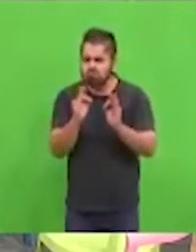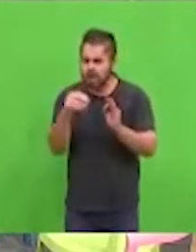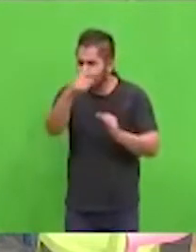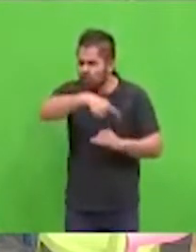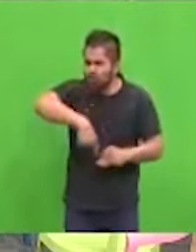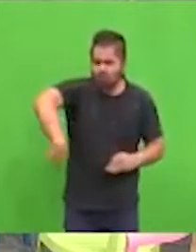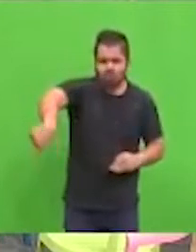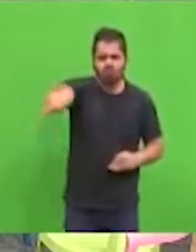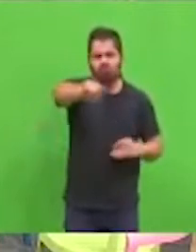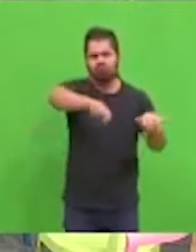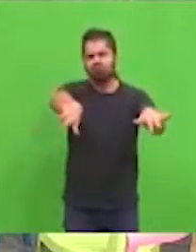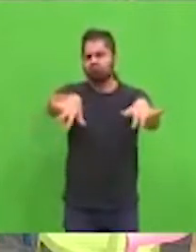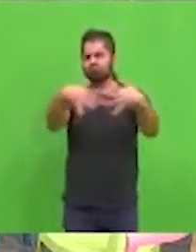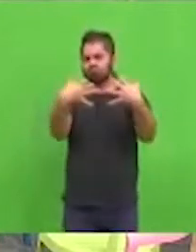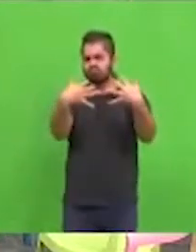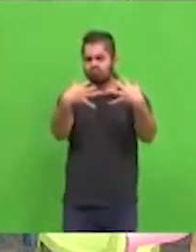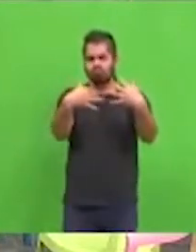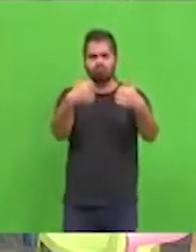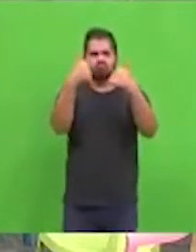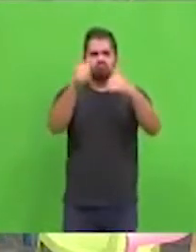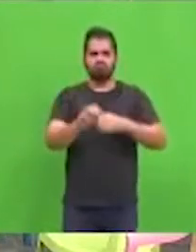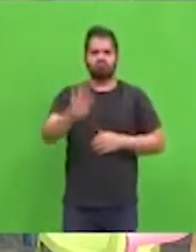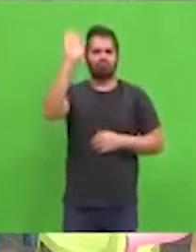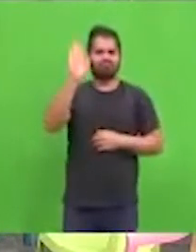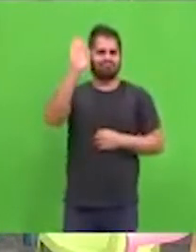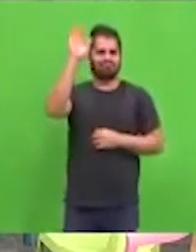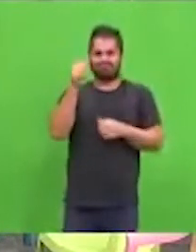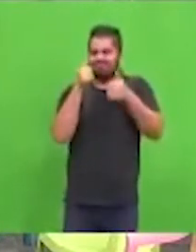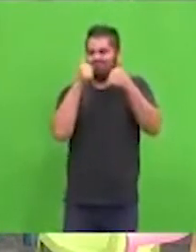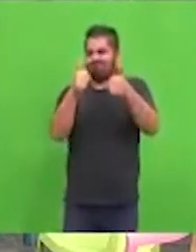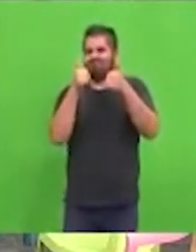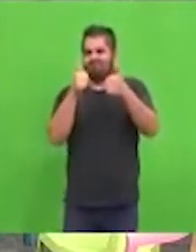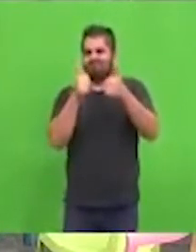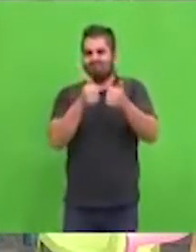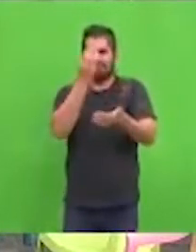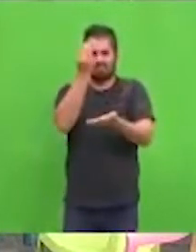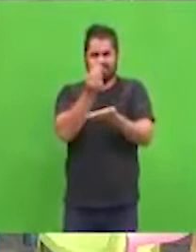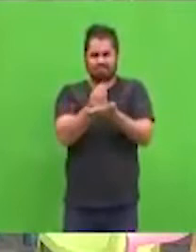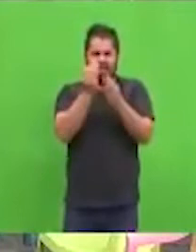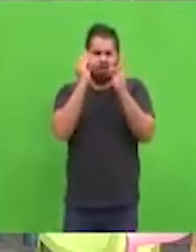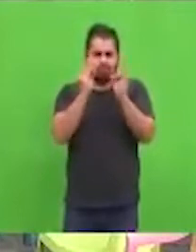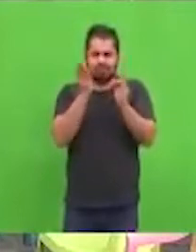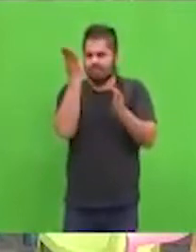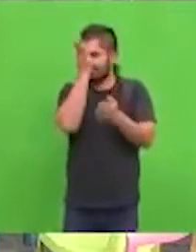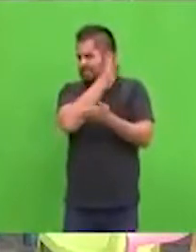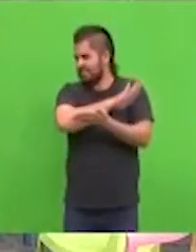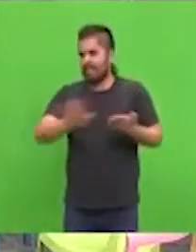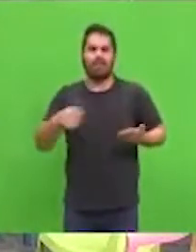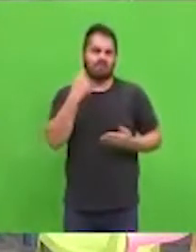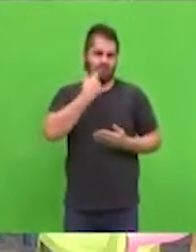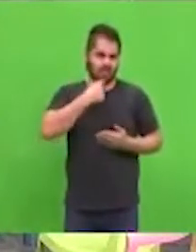formamos parte de las campañas de comunicación como la de coronavirus, la de dengue, la de cáncer de mama,